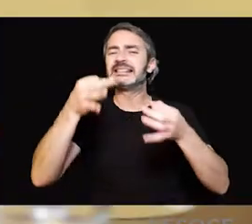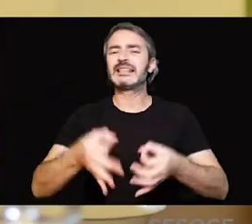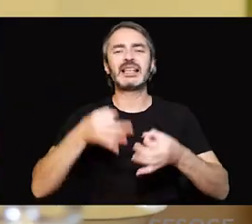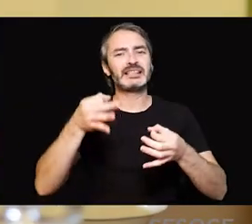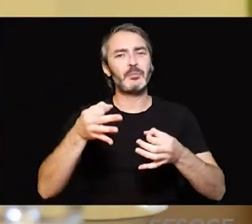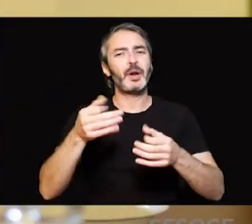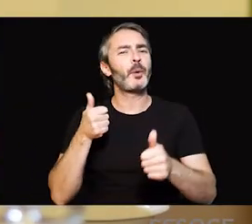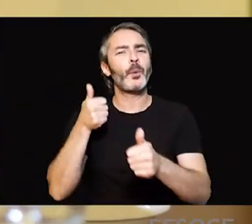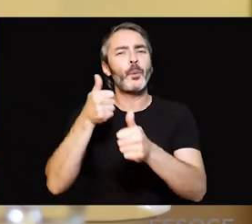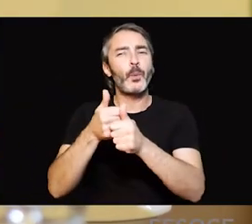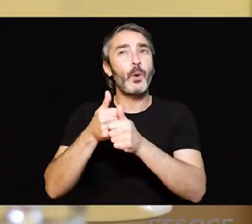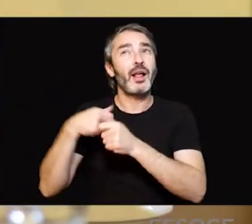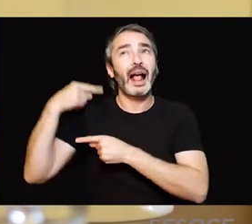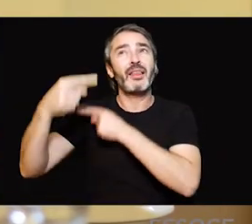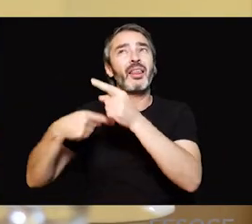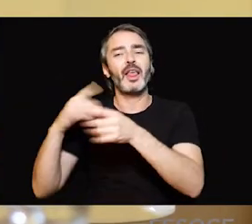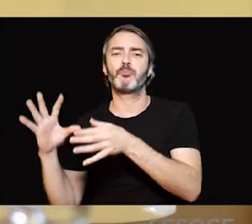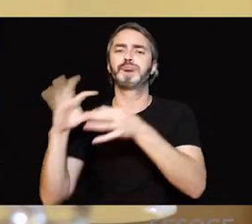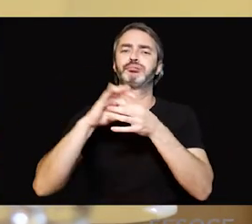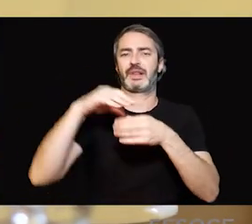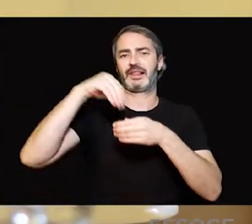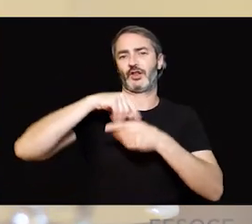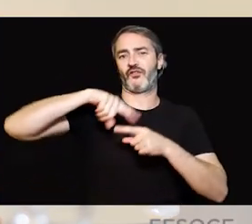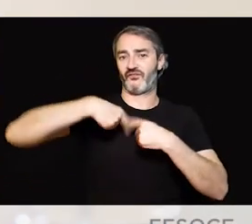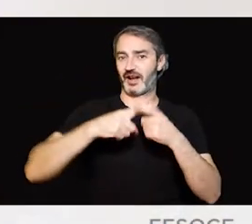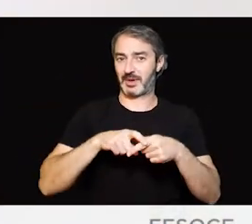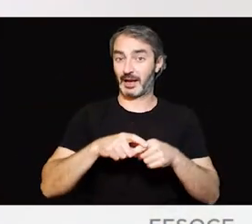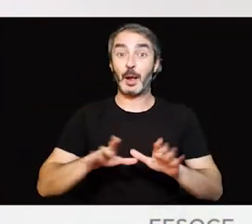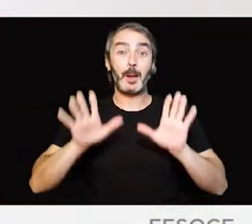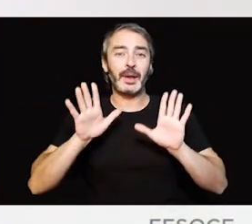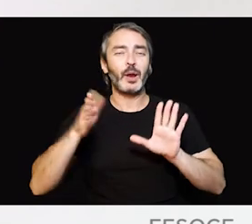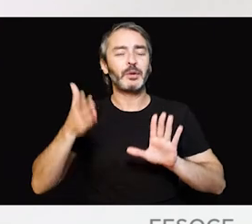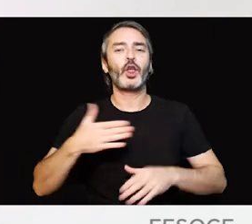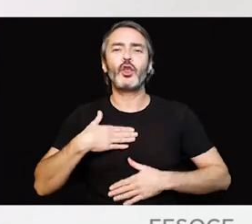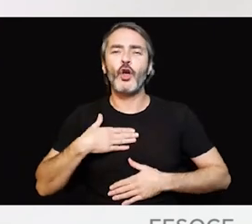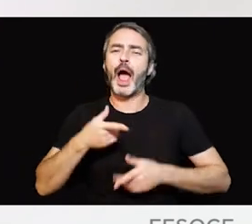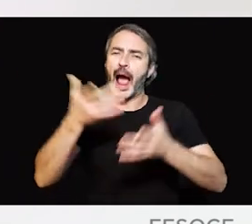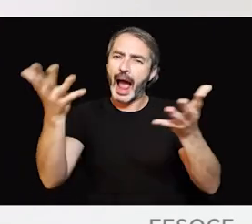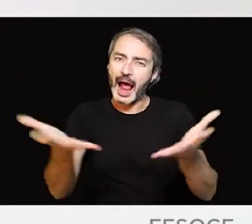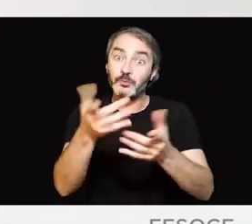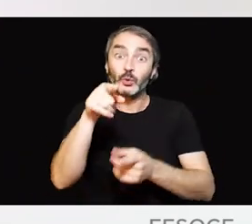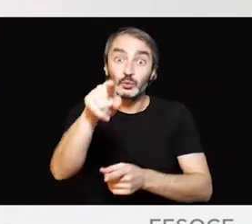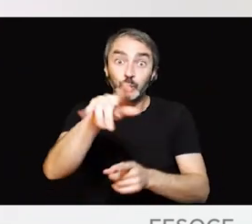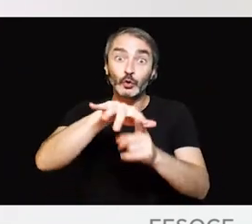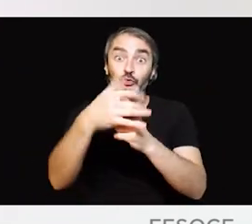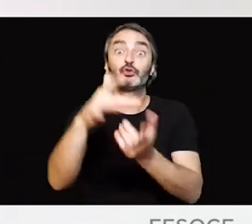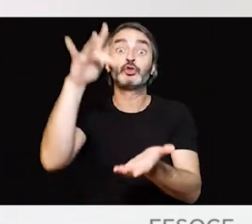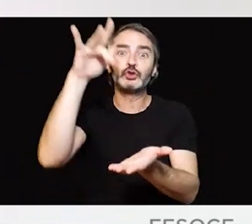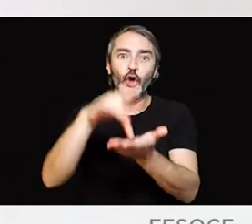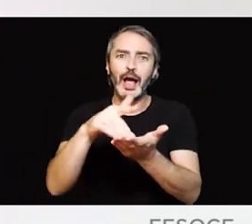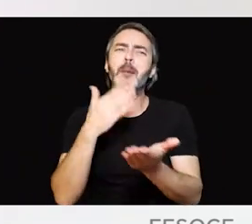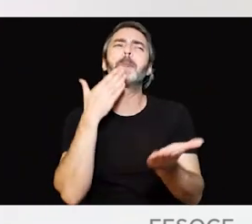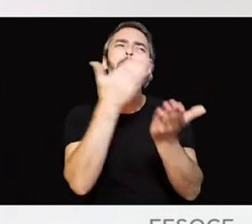a facilitar el día a día de las rutinas de la familia. Pero, sobre todo, me gustaría animarte a que si estás en esta situación,